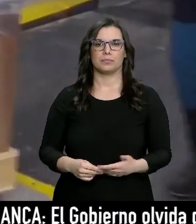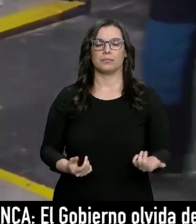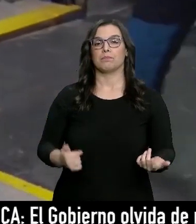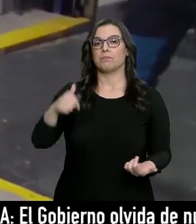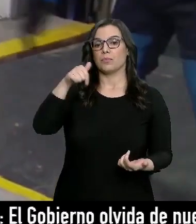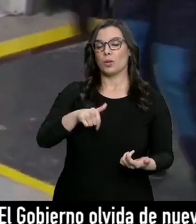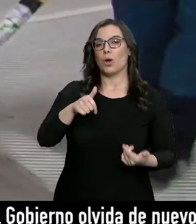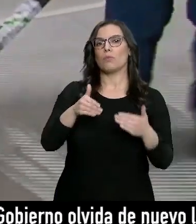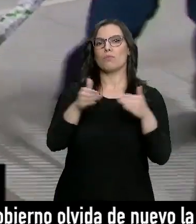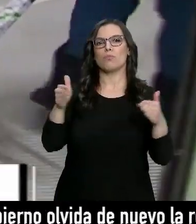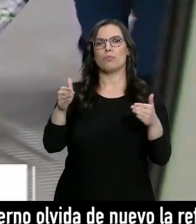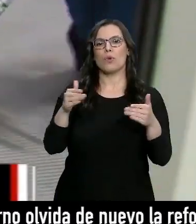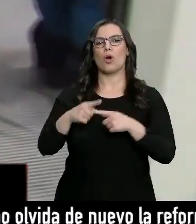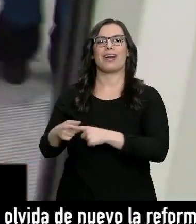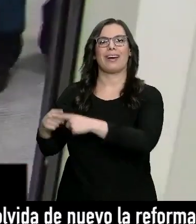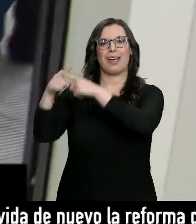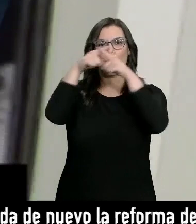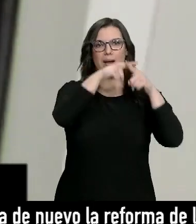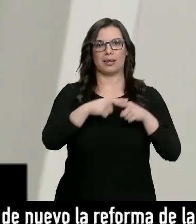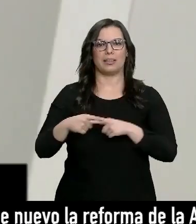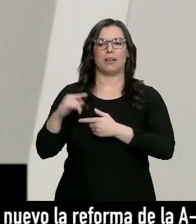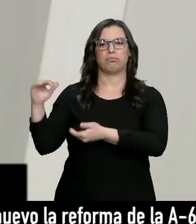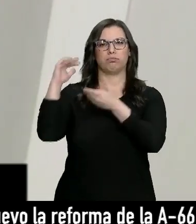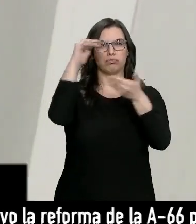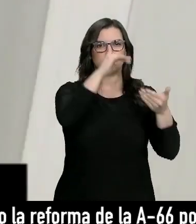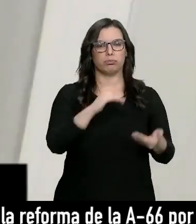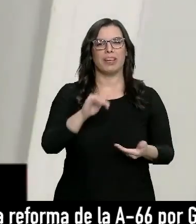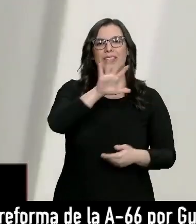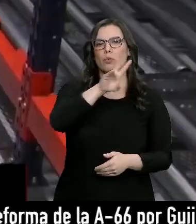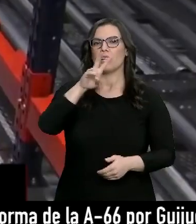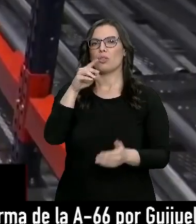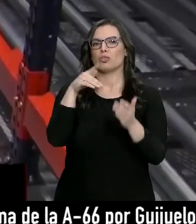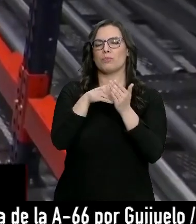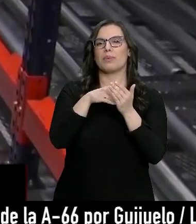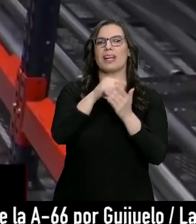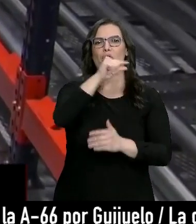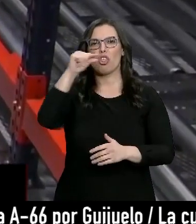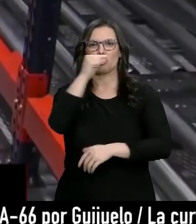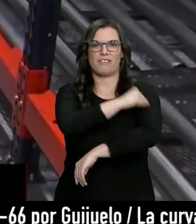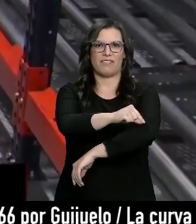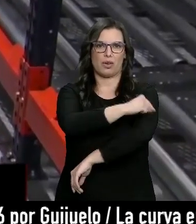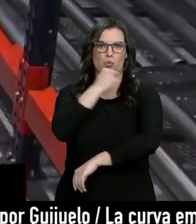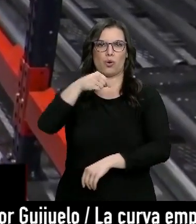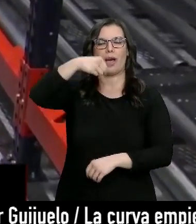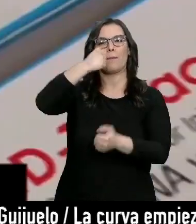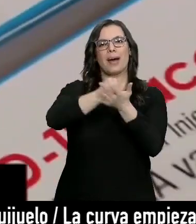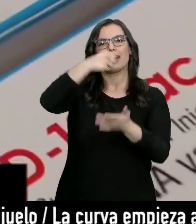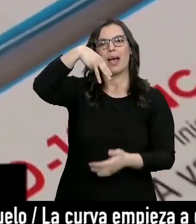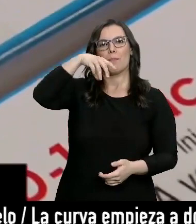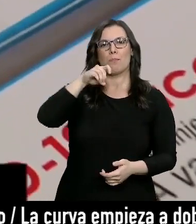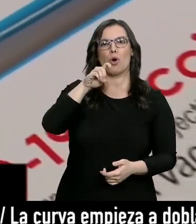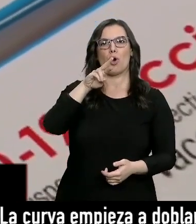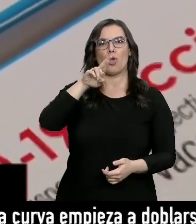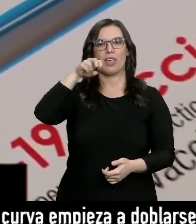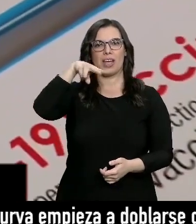Hoy comenzarán a repartirse entre las comunidades otras 52.000 dosis de la vacuna de Moderna, precisamente las que